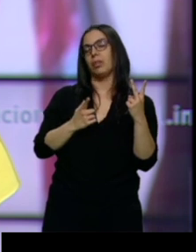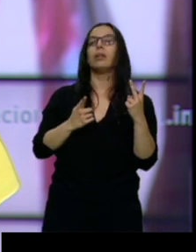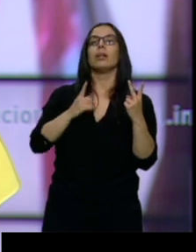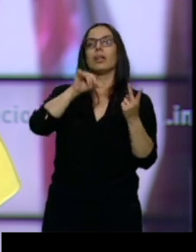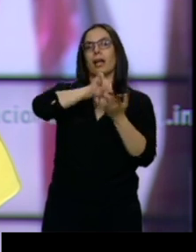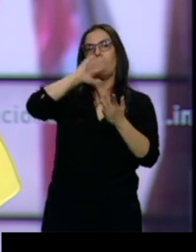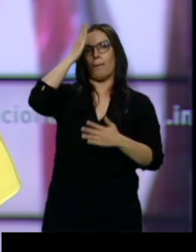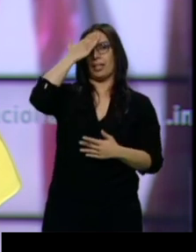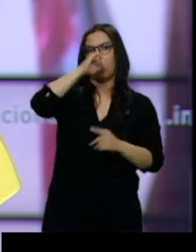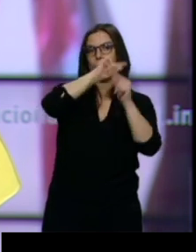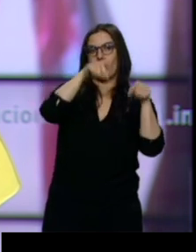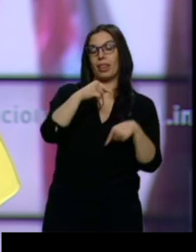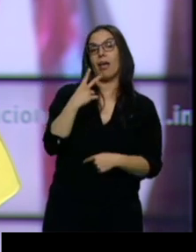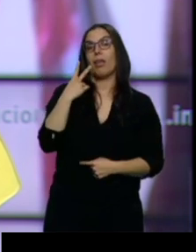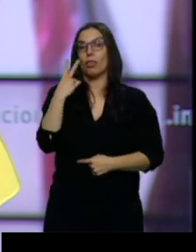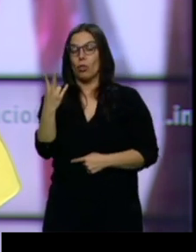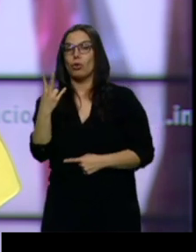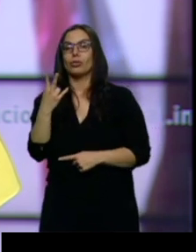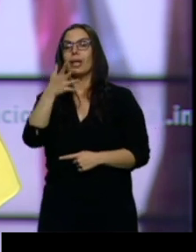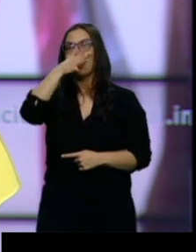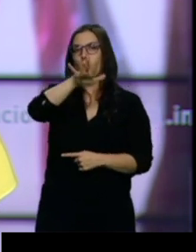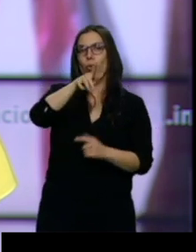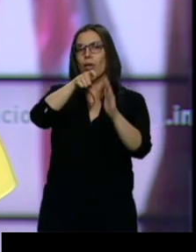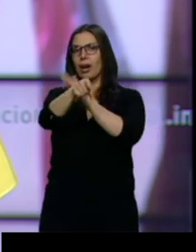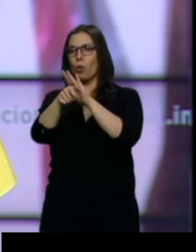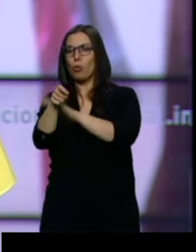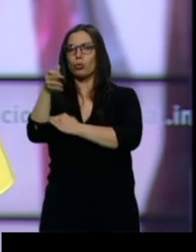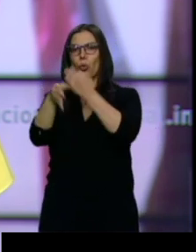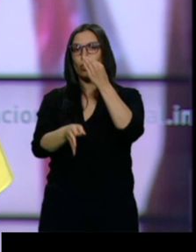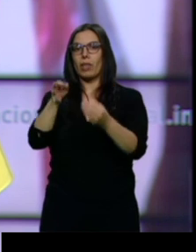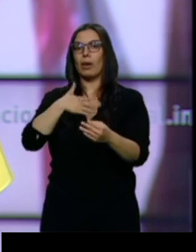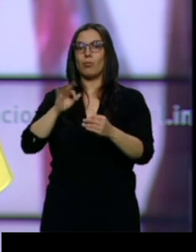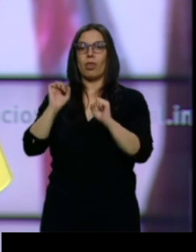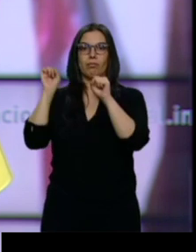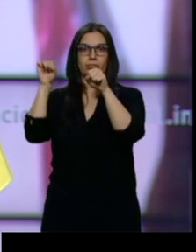varios recursos judiciales podrían retrasar la formación de la Corporación Municipal.